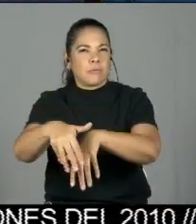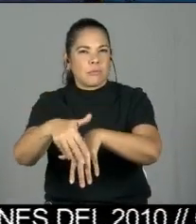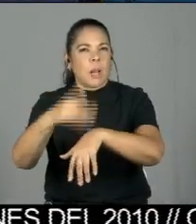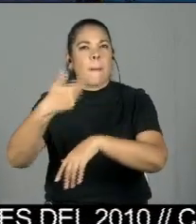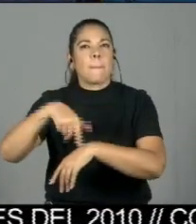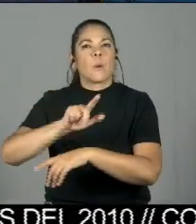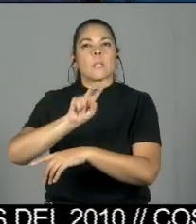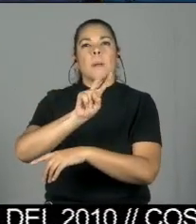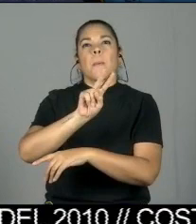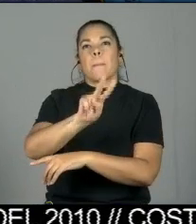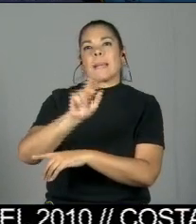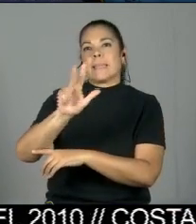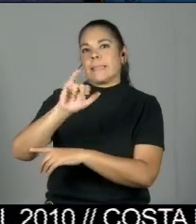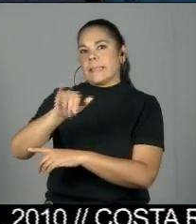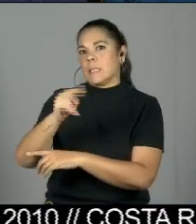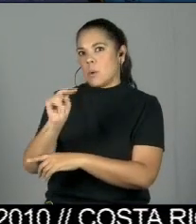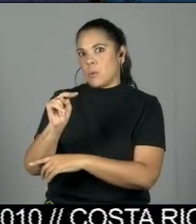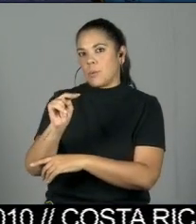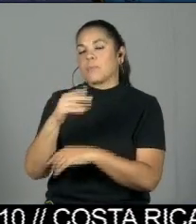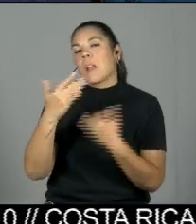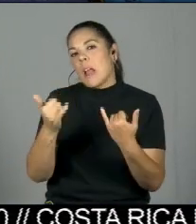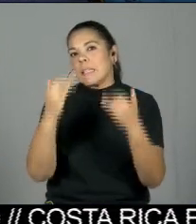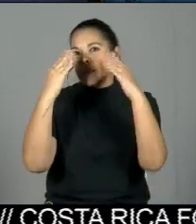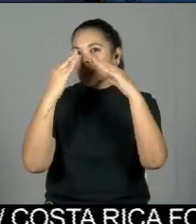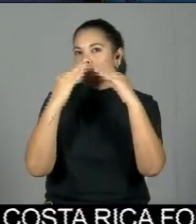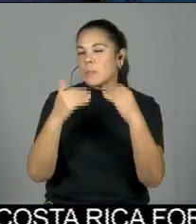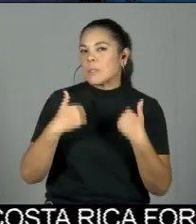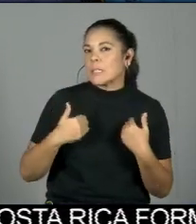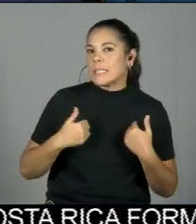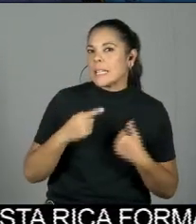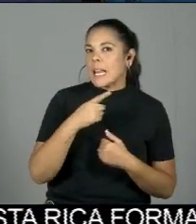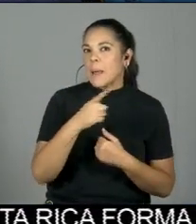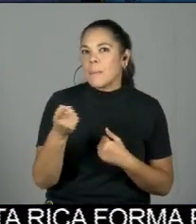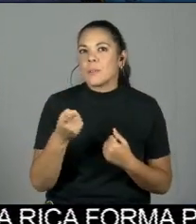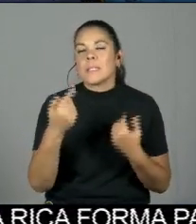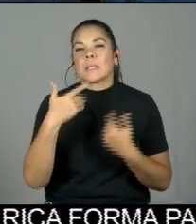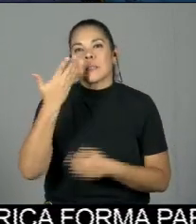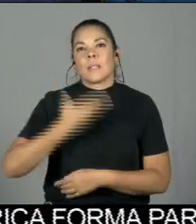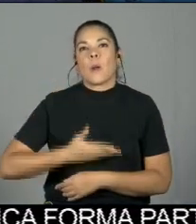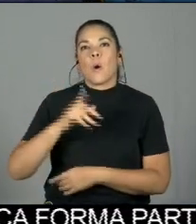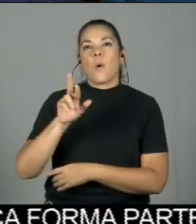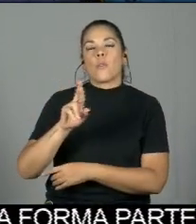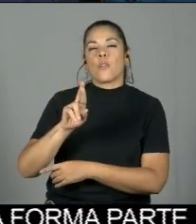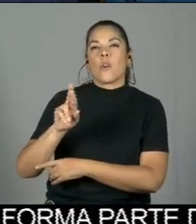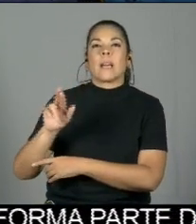próximo 23. Así que por lo pronto esta es la información que tenemos. Esto fue un reporte de Rejo de Espinoza Mendieta para 13 Noticias.